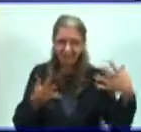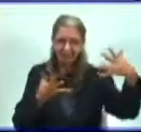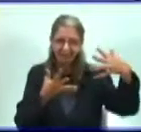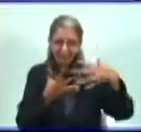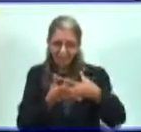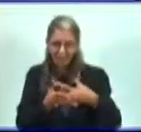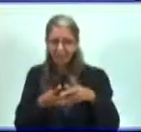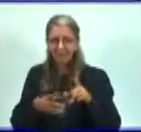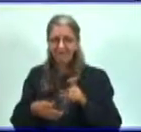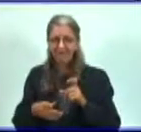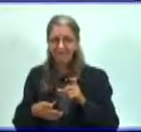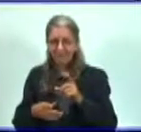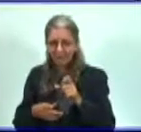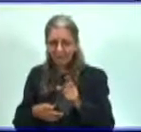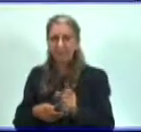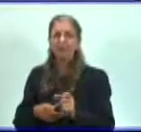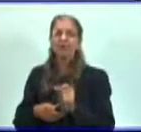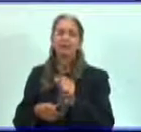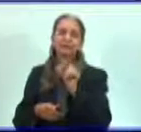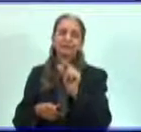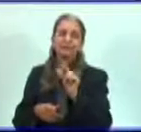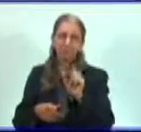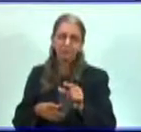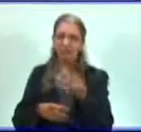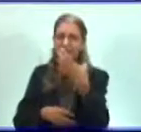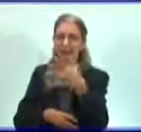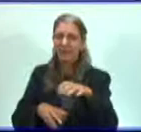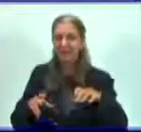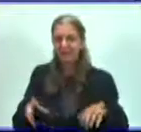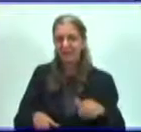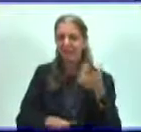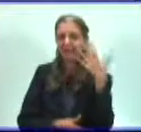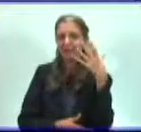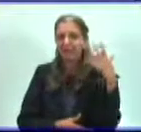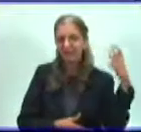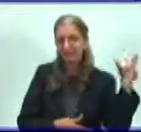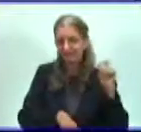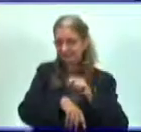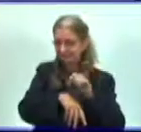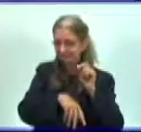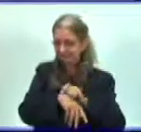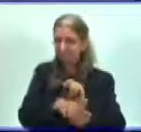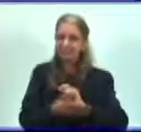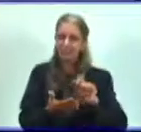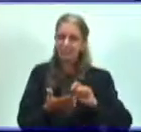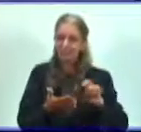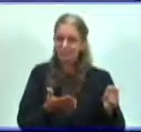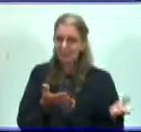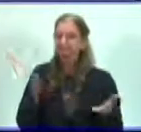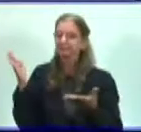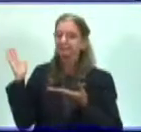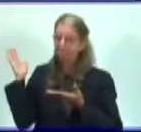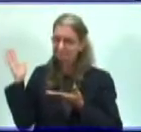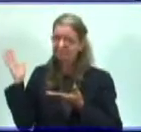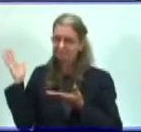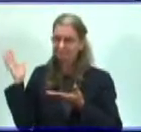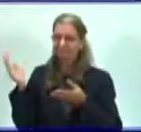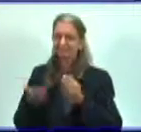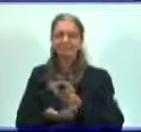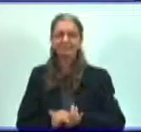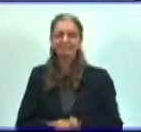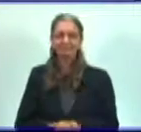virus con los organismos. Te doy unos segundos para que copie este esquema de contenido.